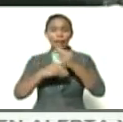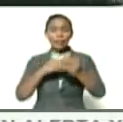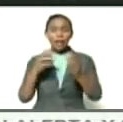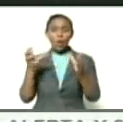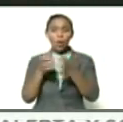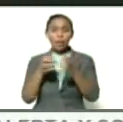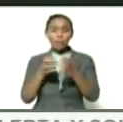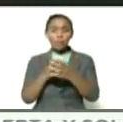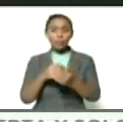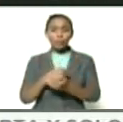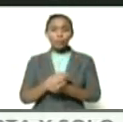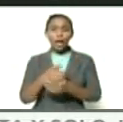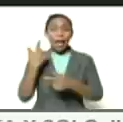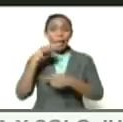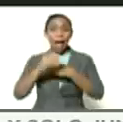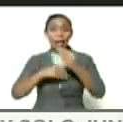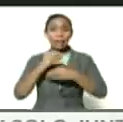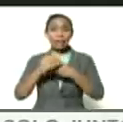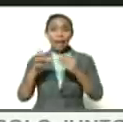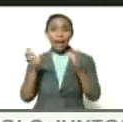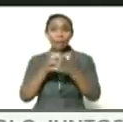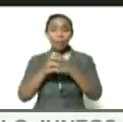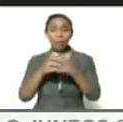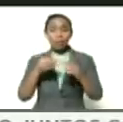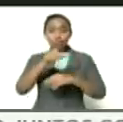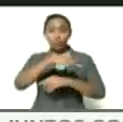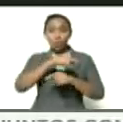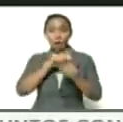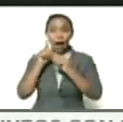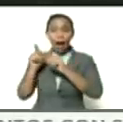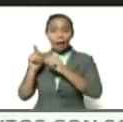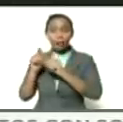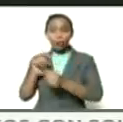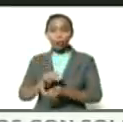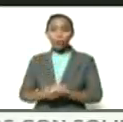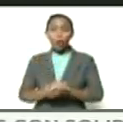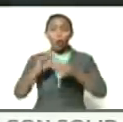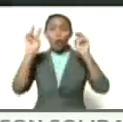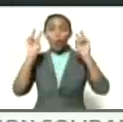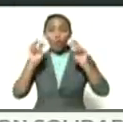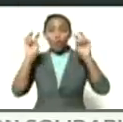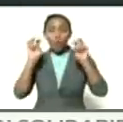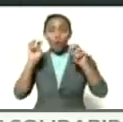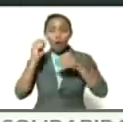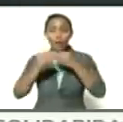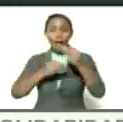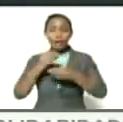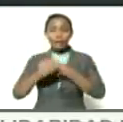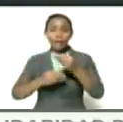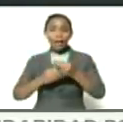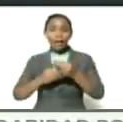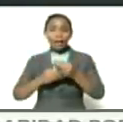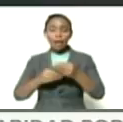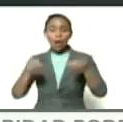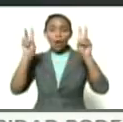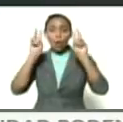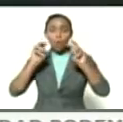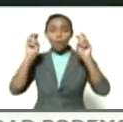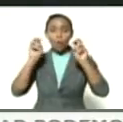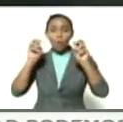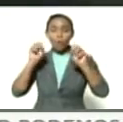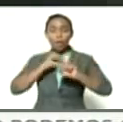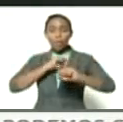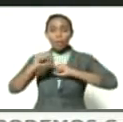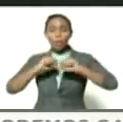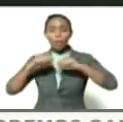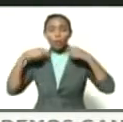equipos hay que crear equipos para todo esto hay que crear lo nuevo hay que crear lo nuevo desde el